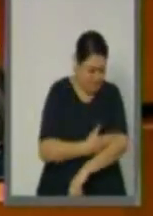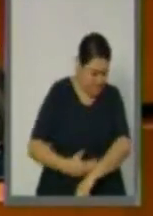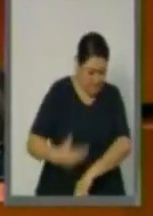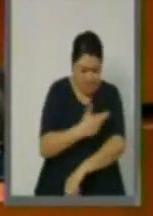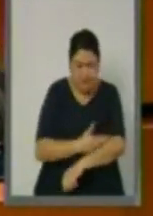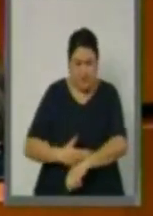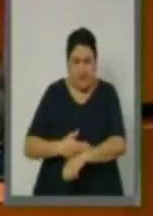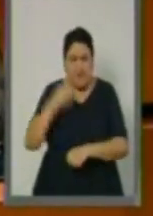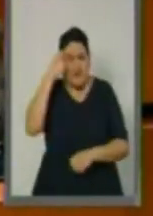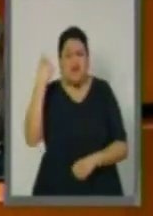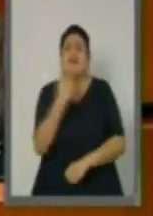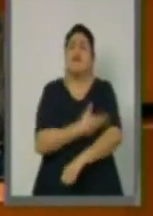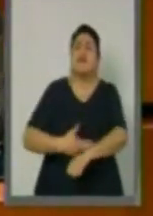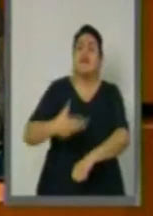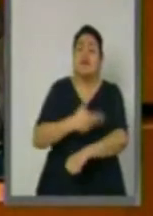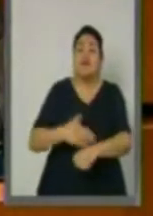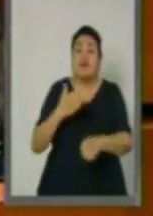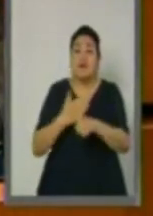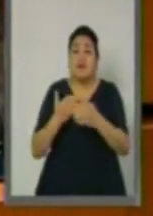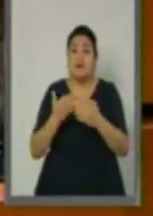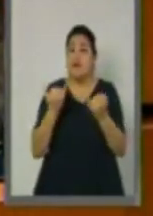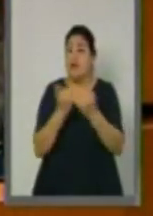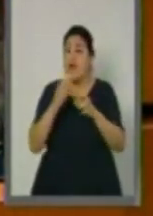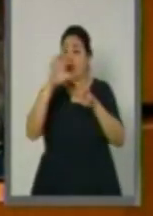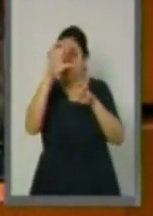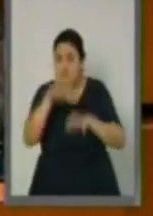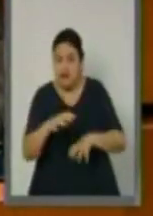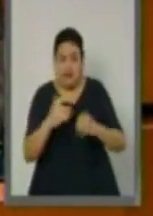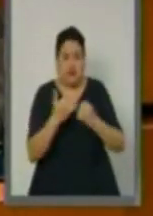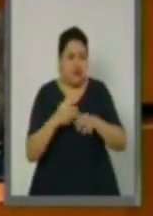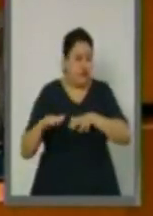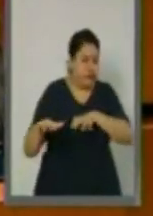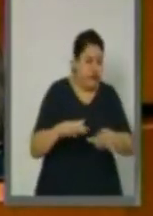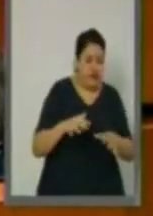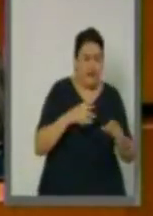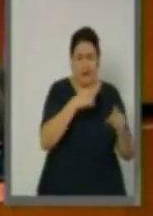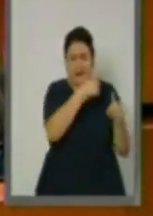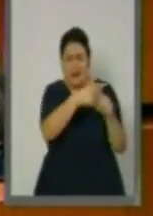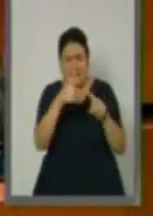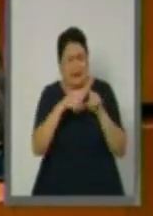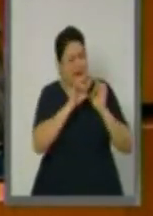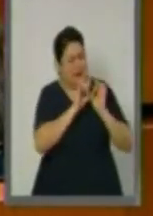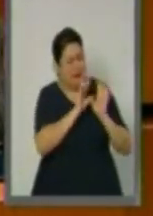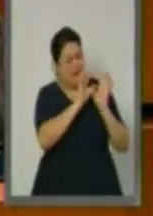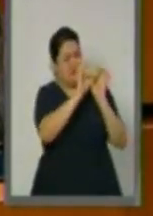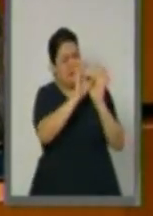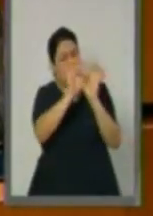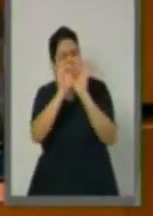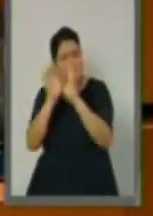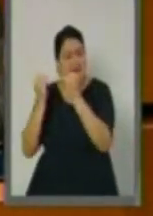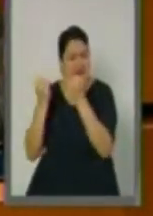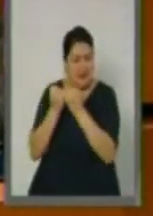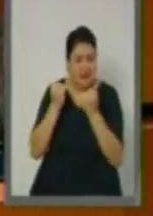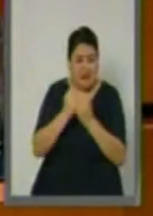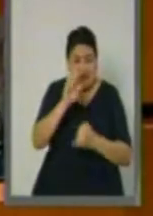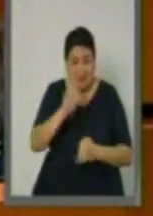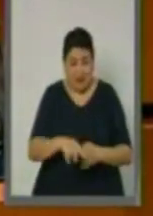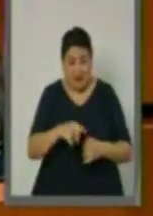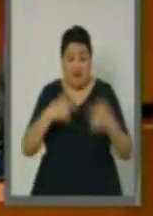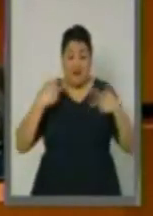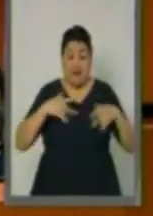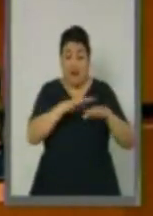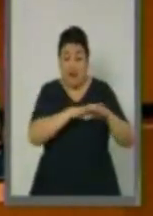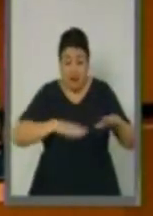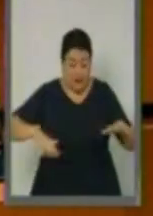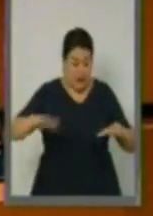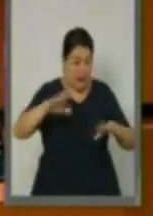que estos cambios que hoy hemos vivido de clima, que hemos enfrentado una variedad de fenómenos naturales que amenazan la integridad de su